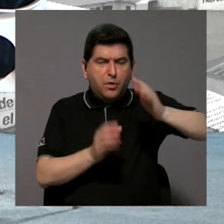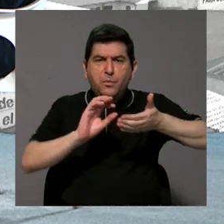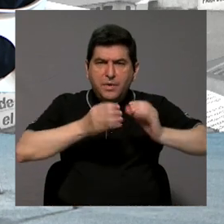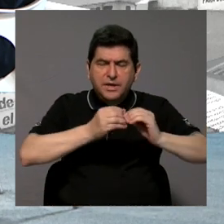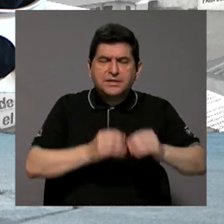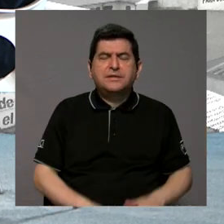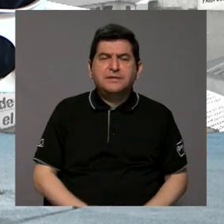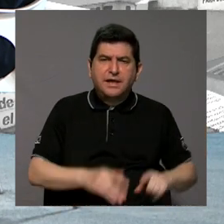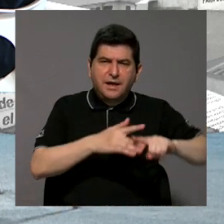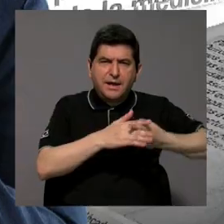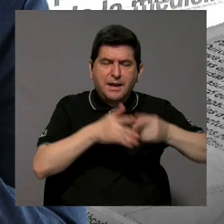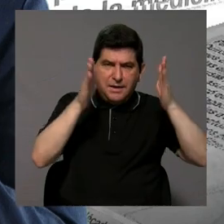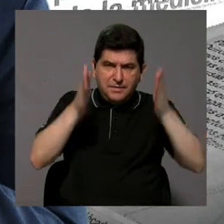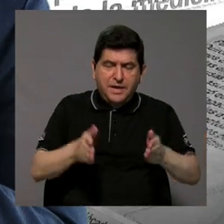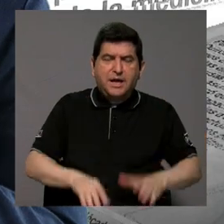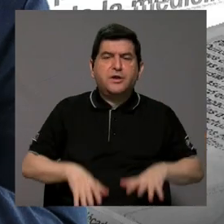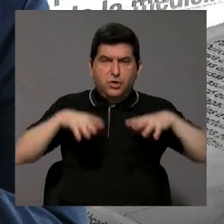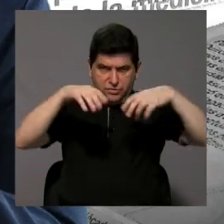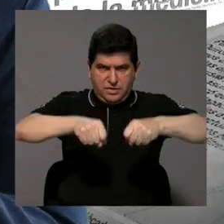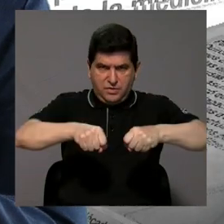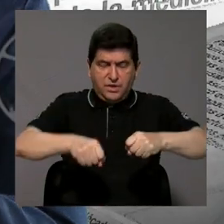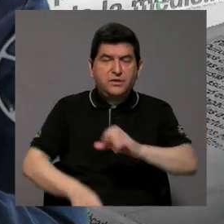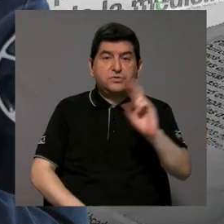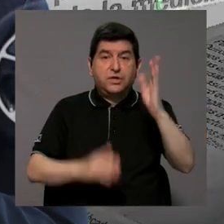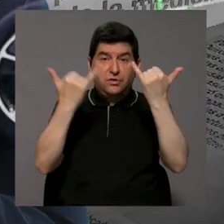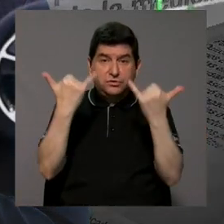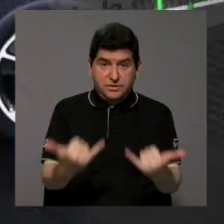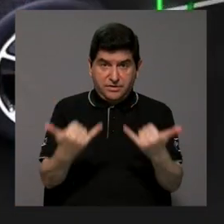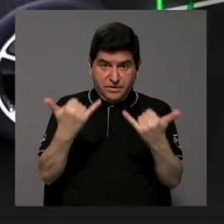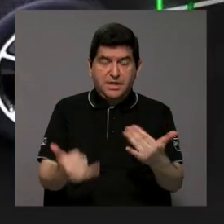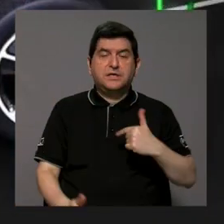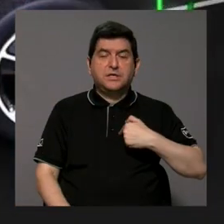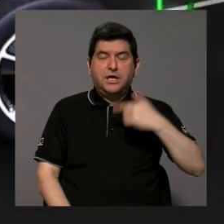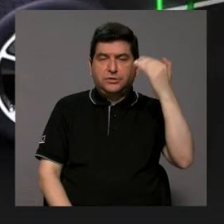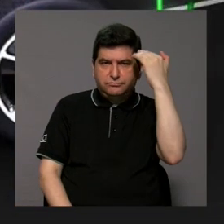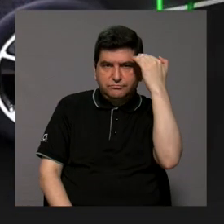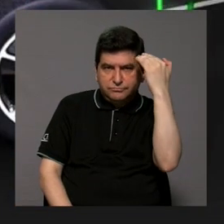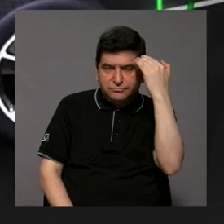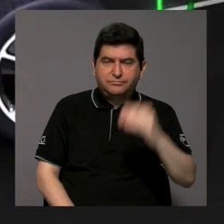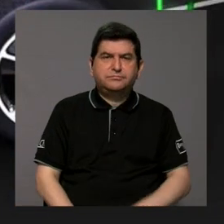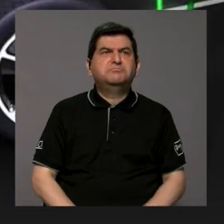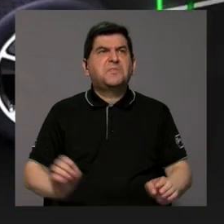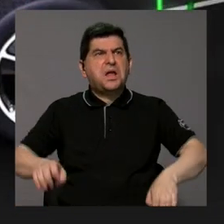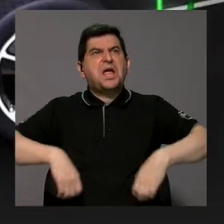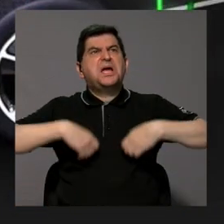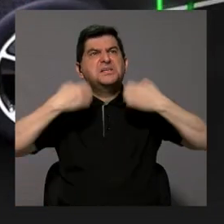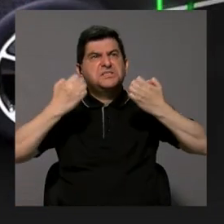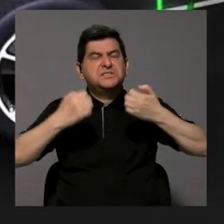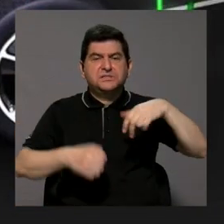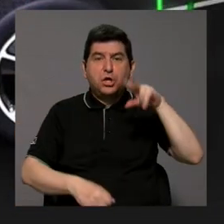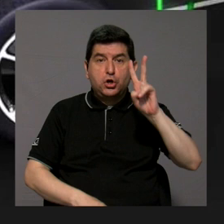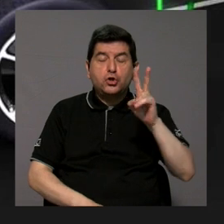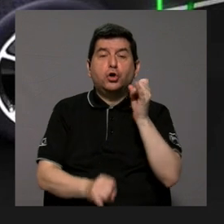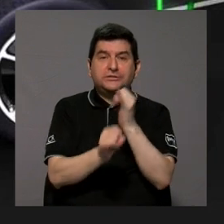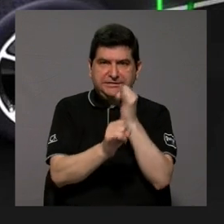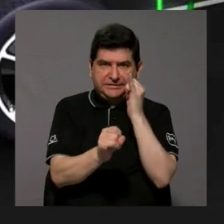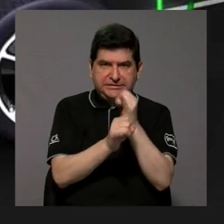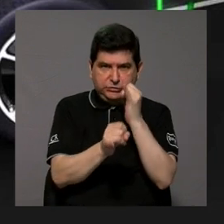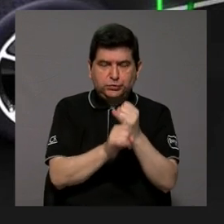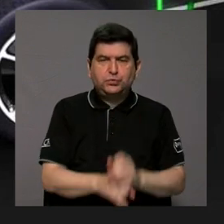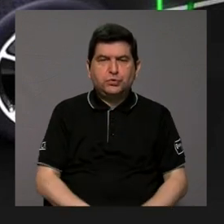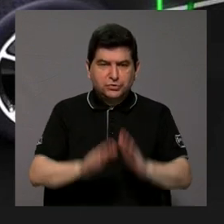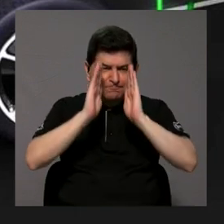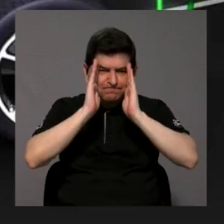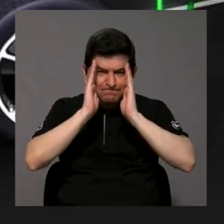que se están grabando. Por suerte, ya aquí en Costa Rica, al menos de mi conocimiento, existen dos institutos que se